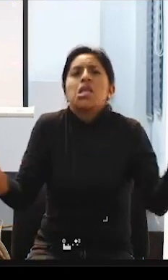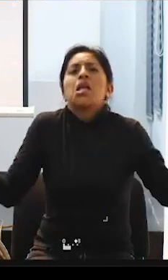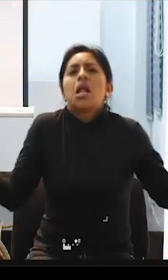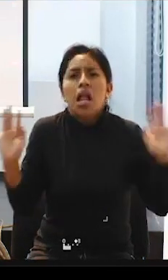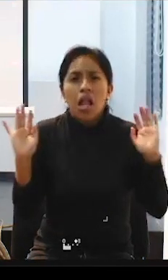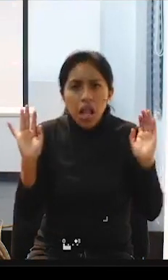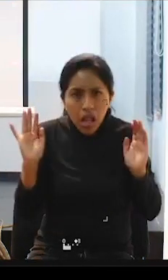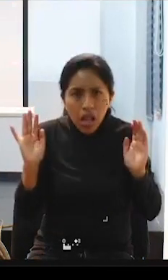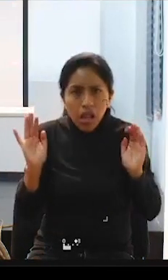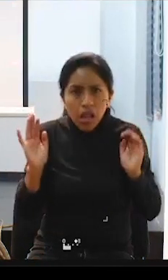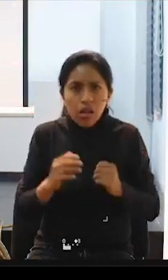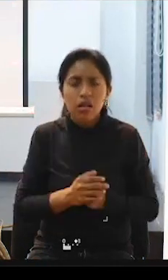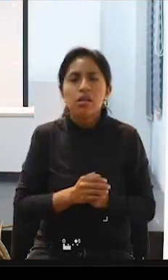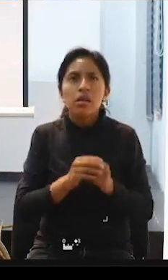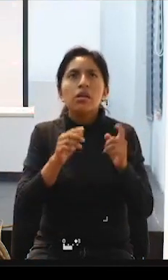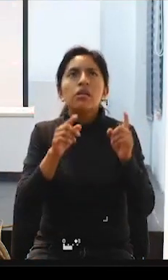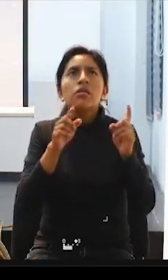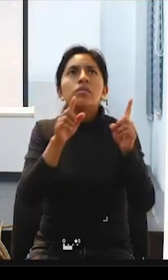también se